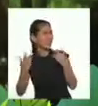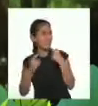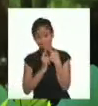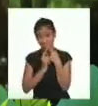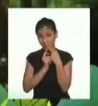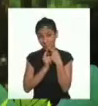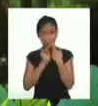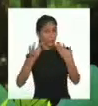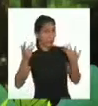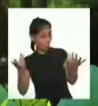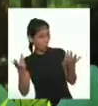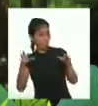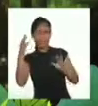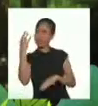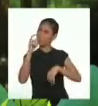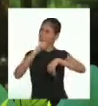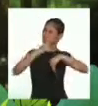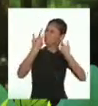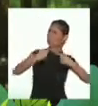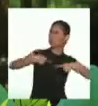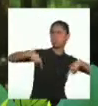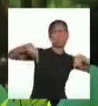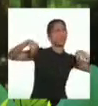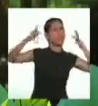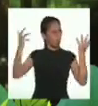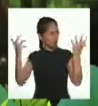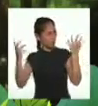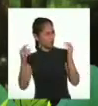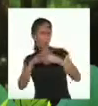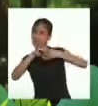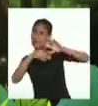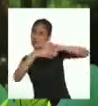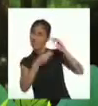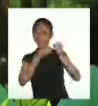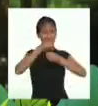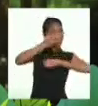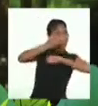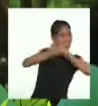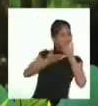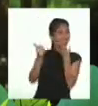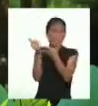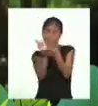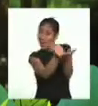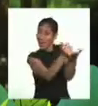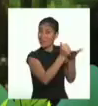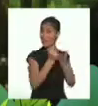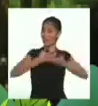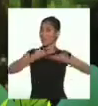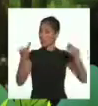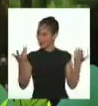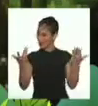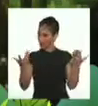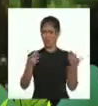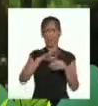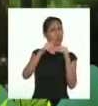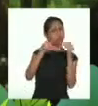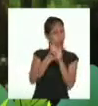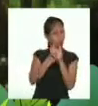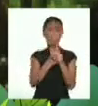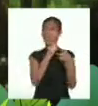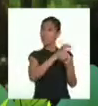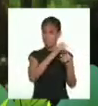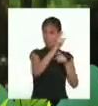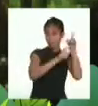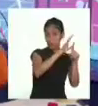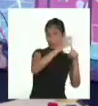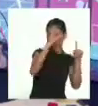que a lo largo del tiempo, la narración oral ha servido para transmitir conocimientos de